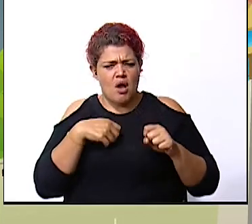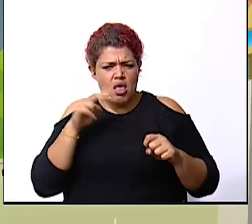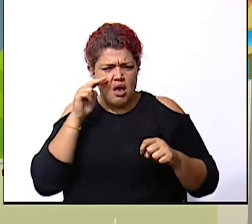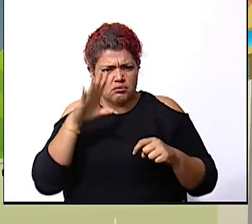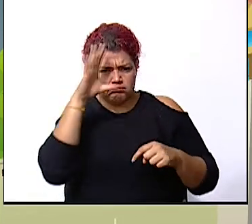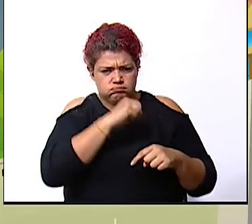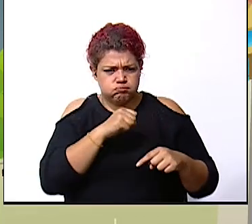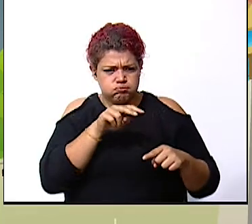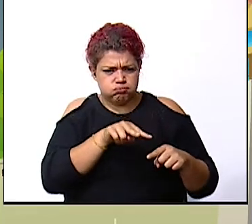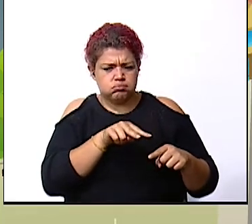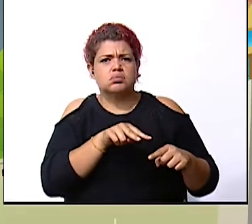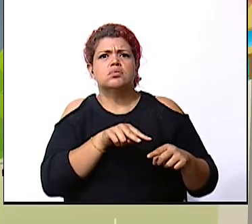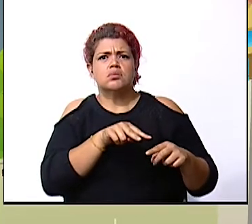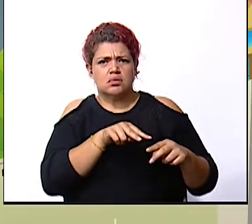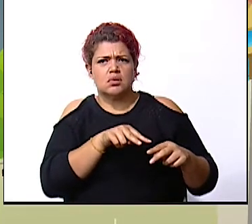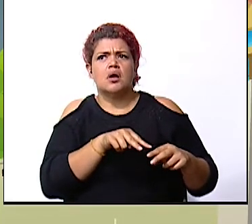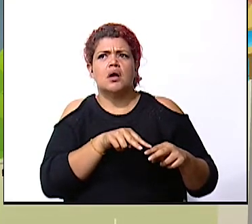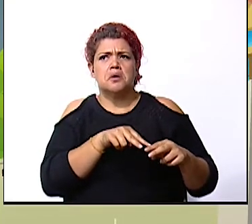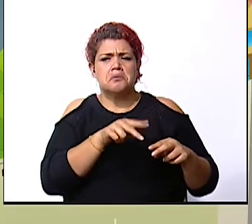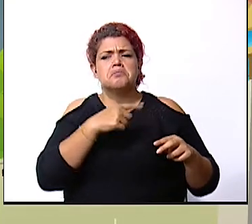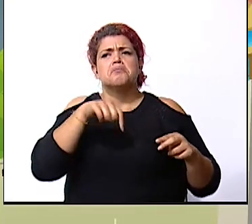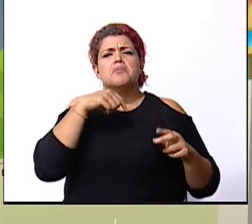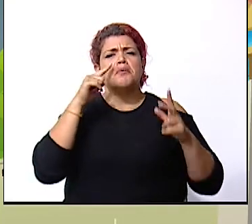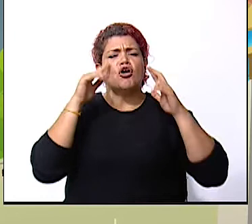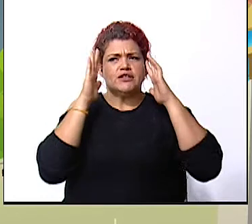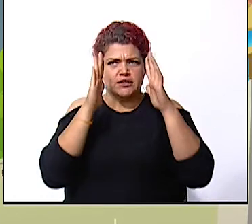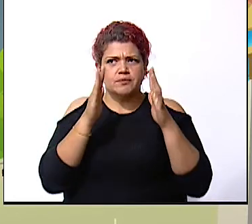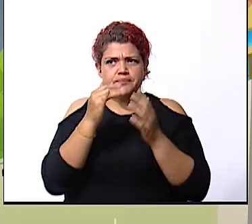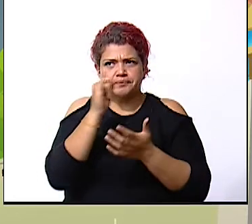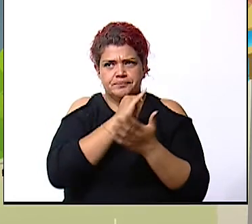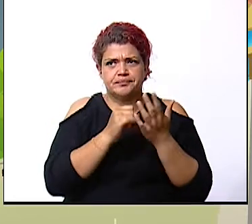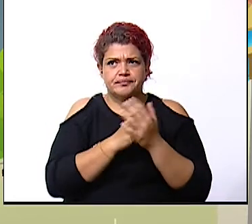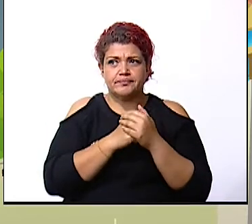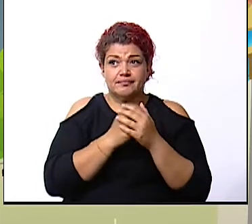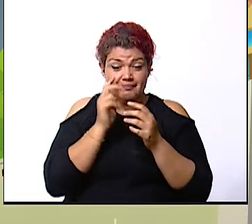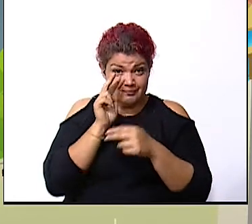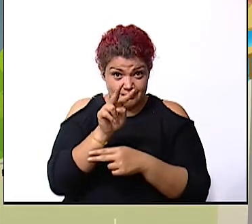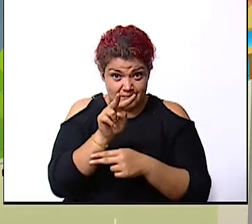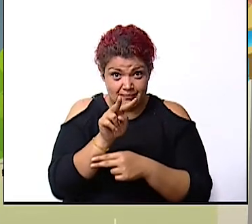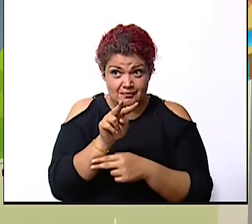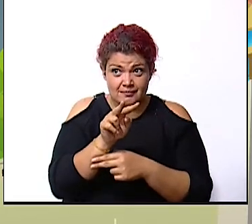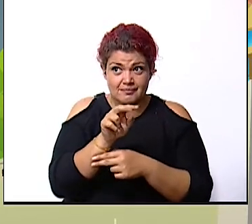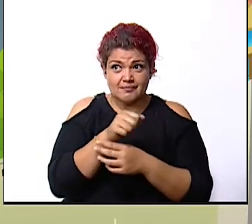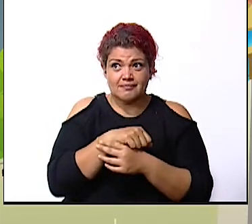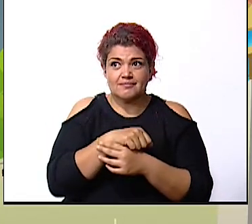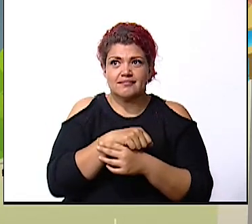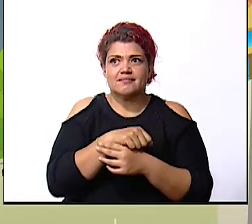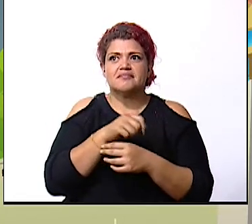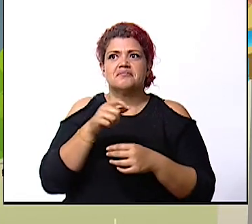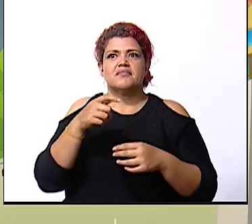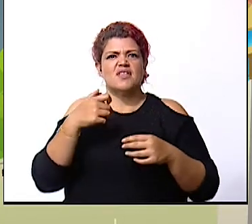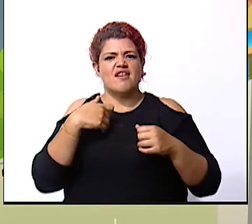visualizar entonces pongamos aquí atención lo observan entonces de reto les va a quedar a